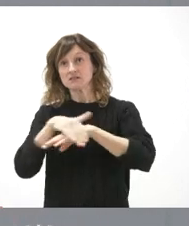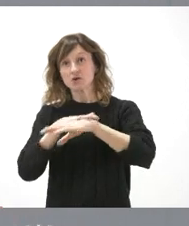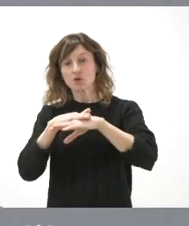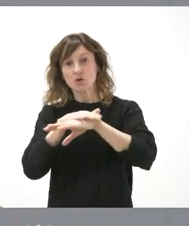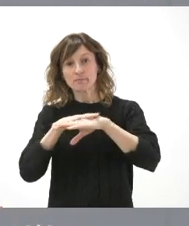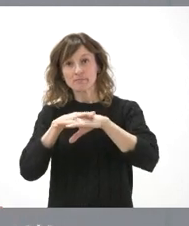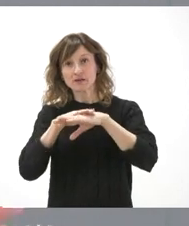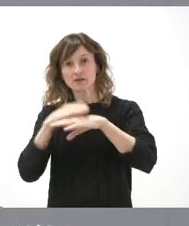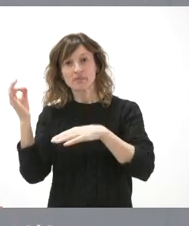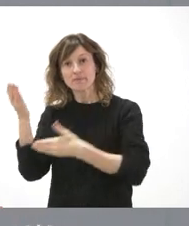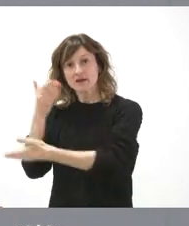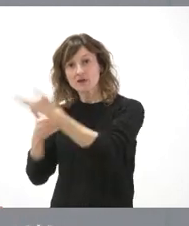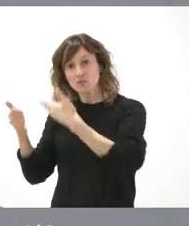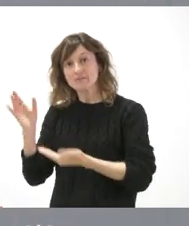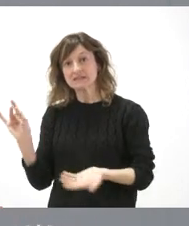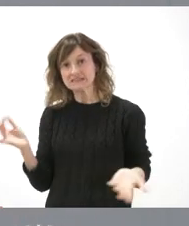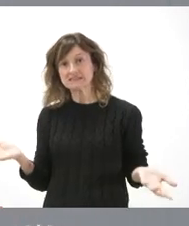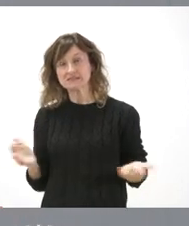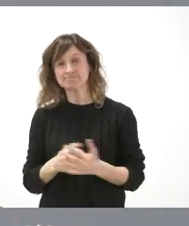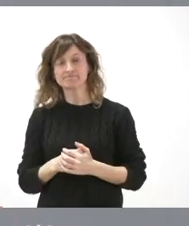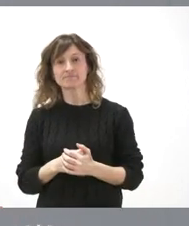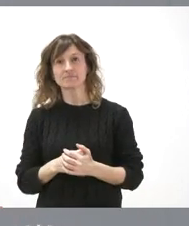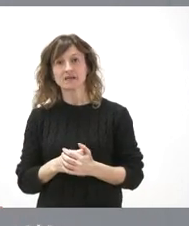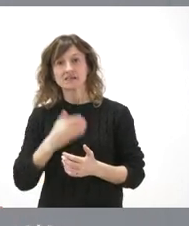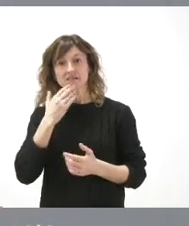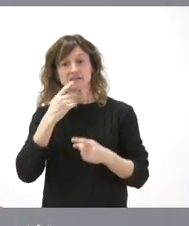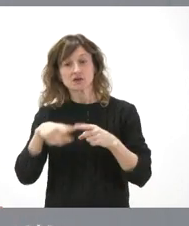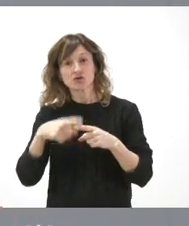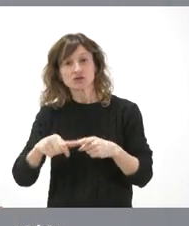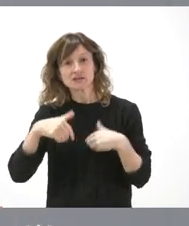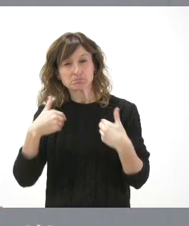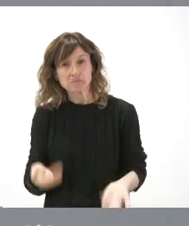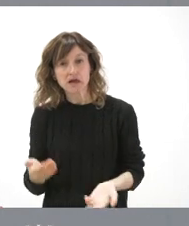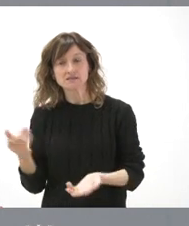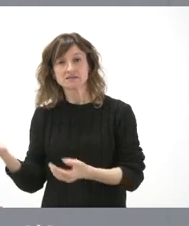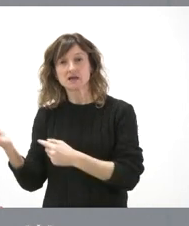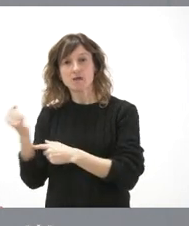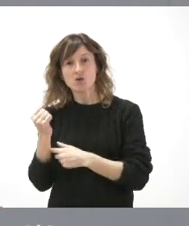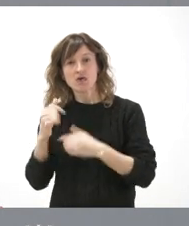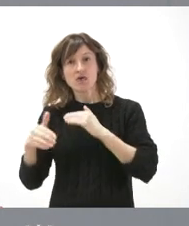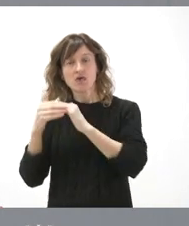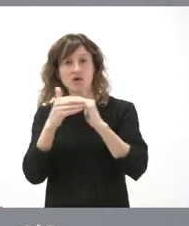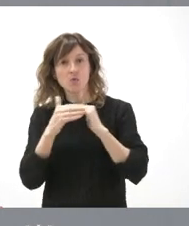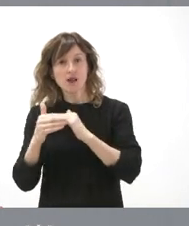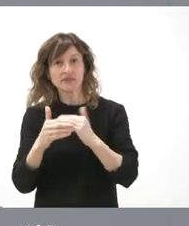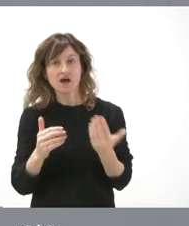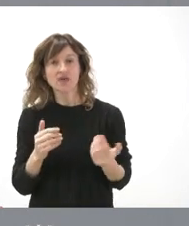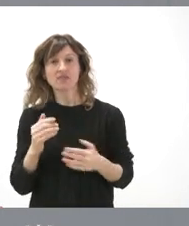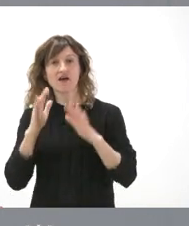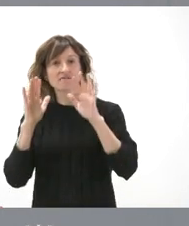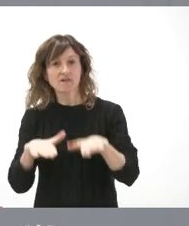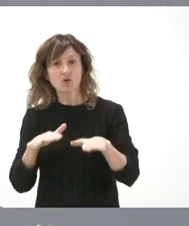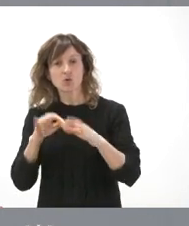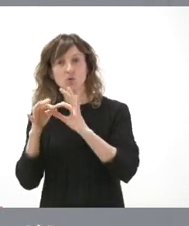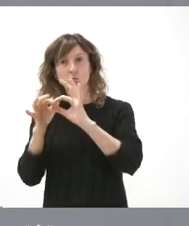bueno que colaborara, pues sí. Que haríamos muchas más cosas si el Gobierno estuviera a favor de la igualdad, estuviera a favor de la